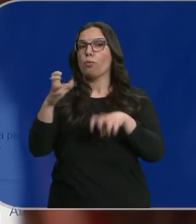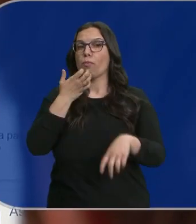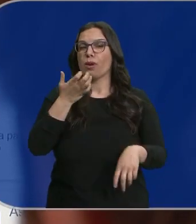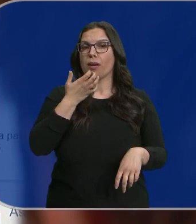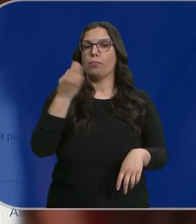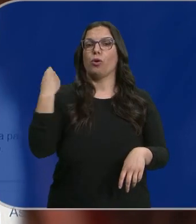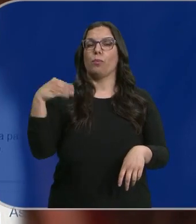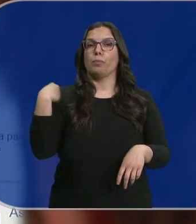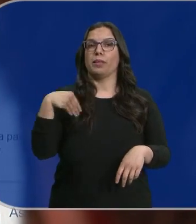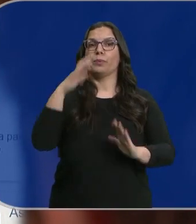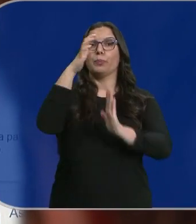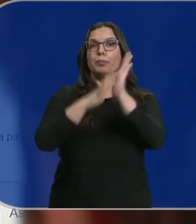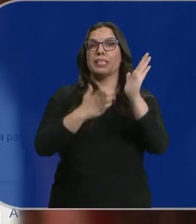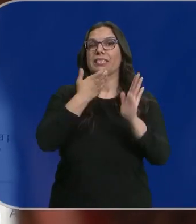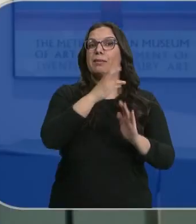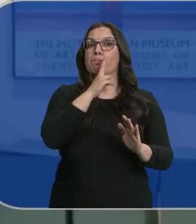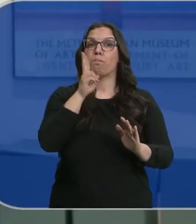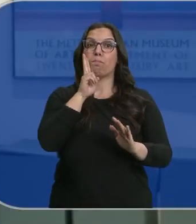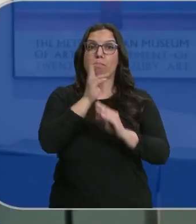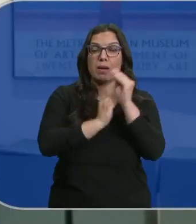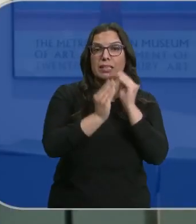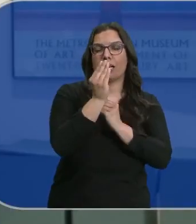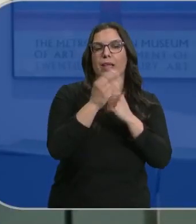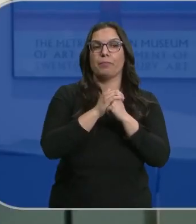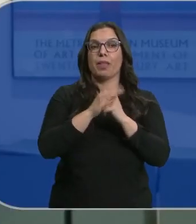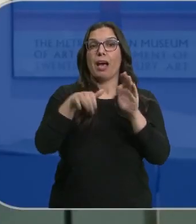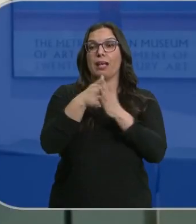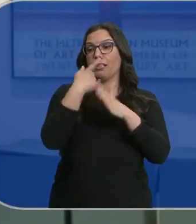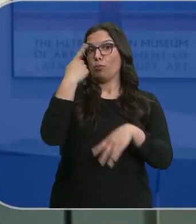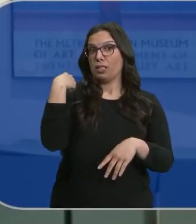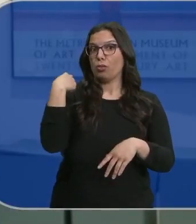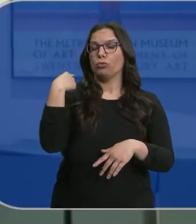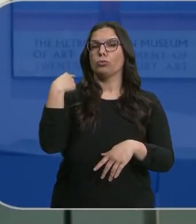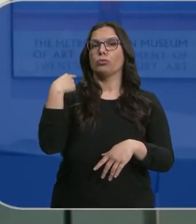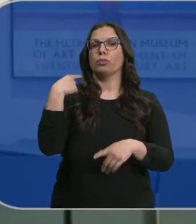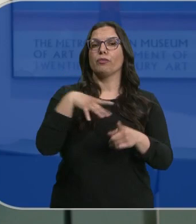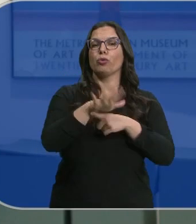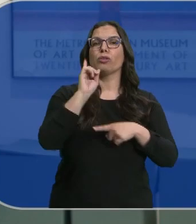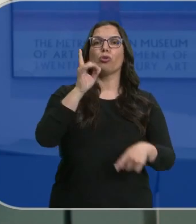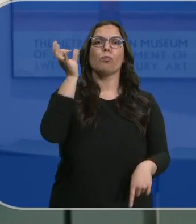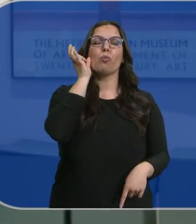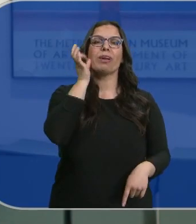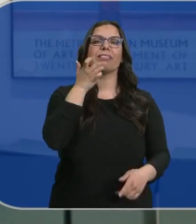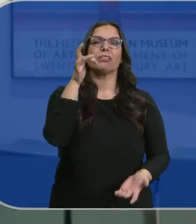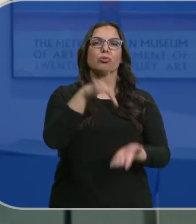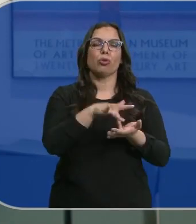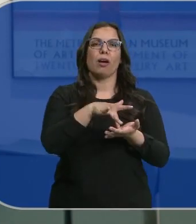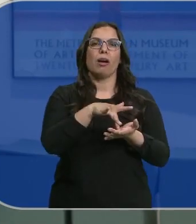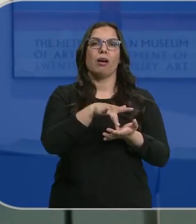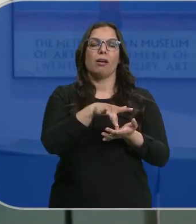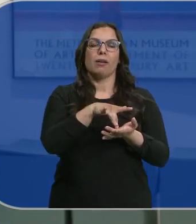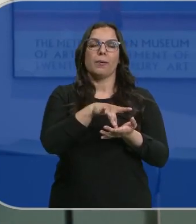la ampliación de la deducción por maternidad. Hasta el año pasado solo ha afectado a aquellas mujeres que se encontraban